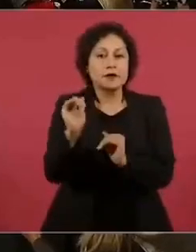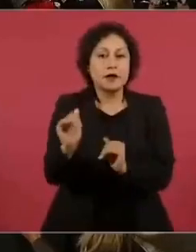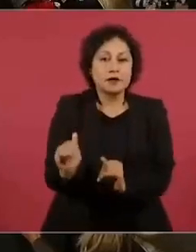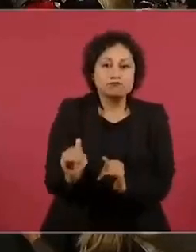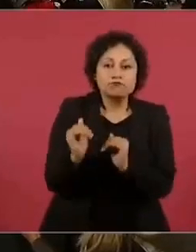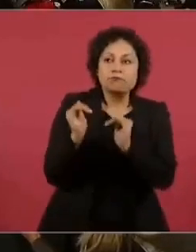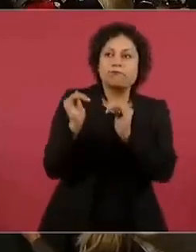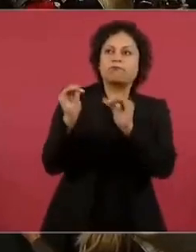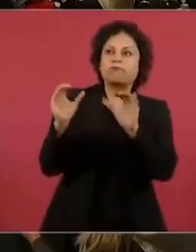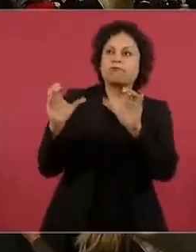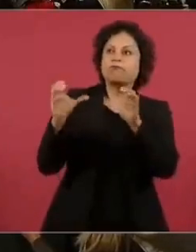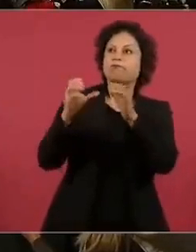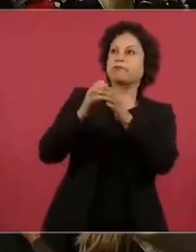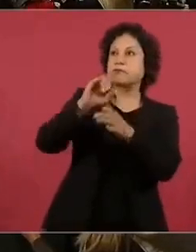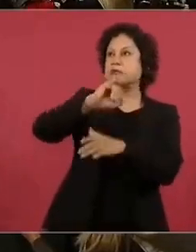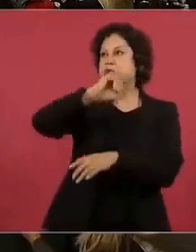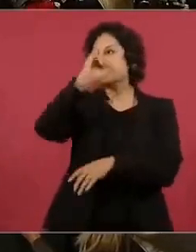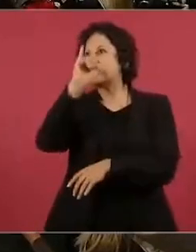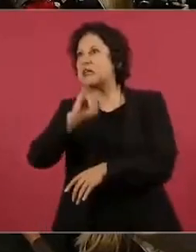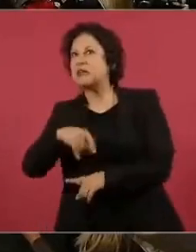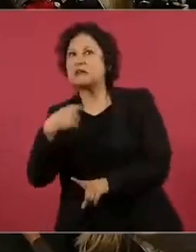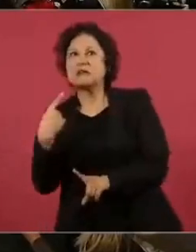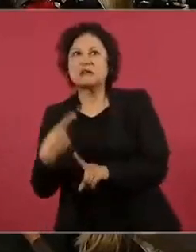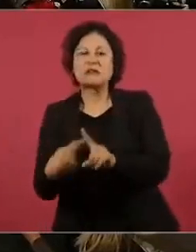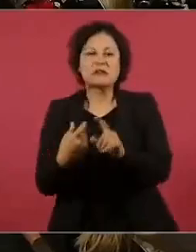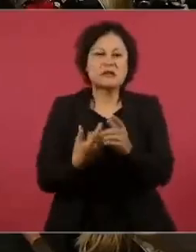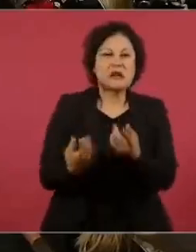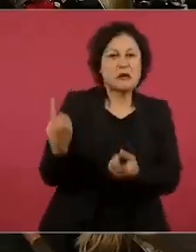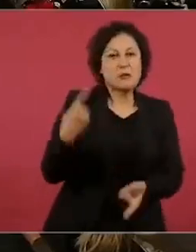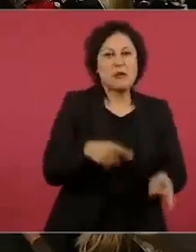ya de manera